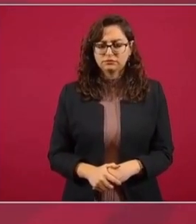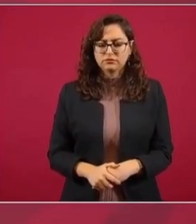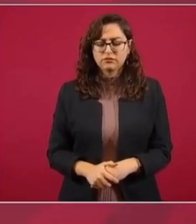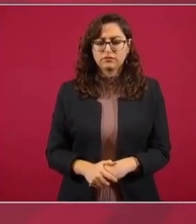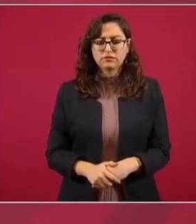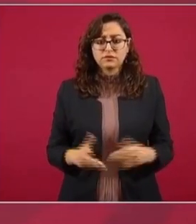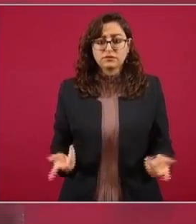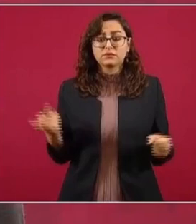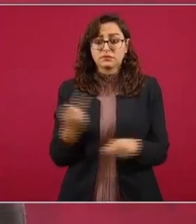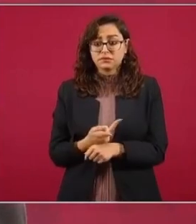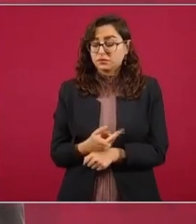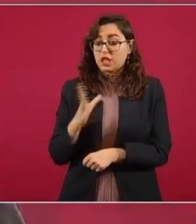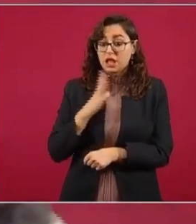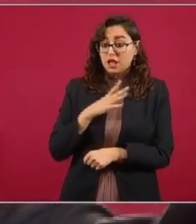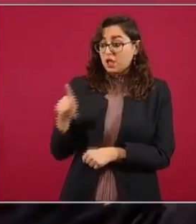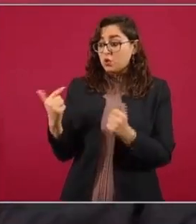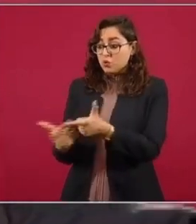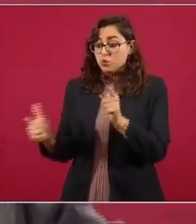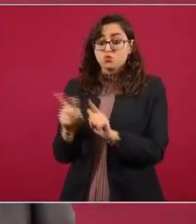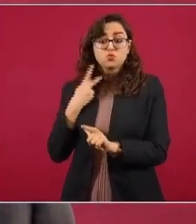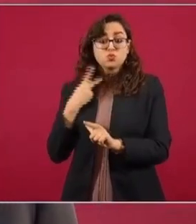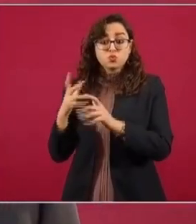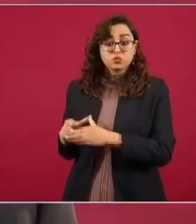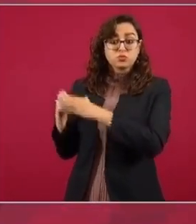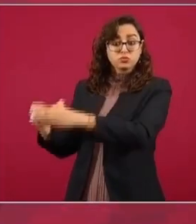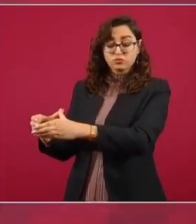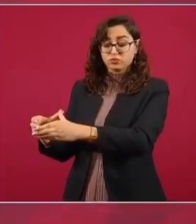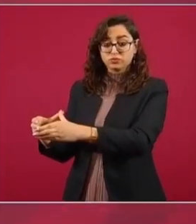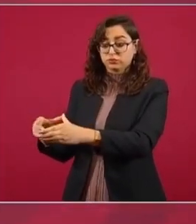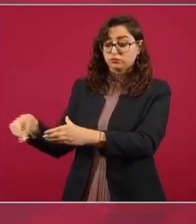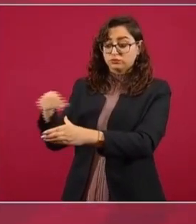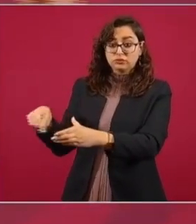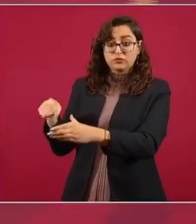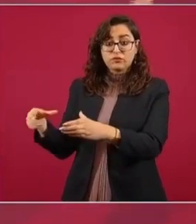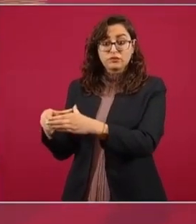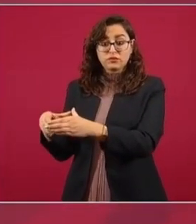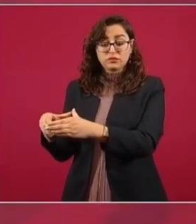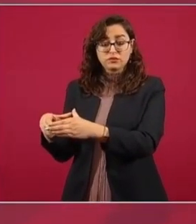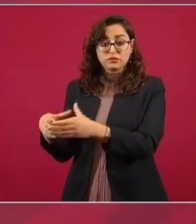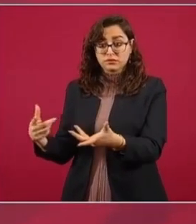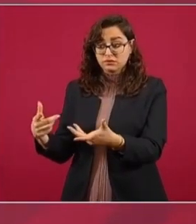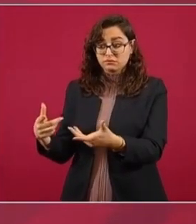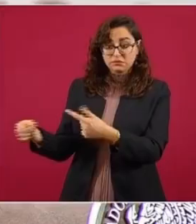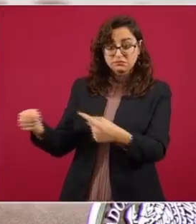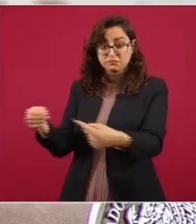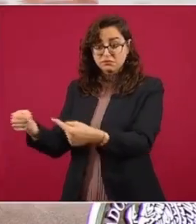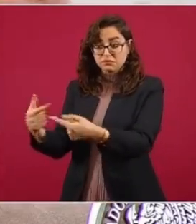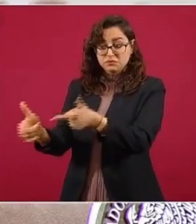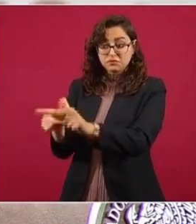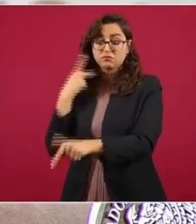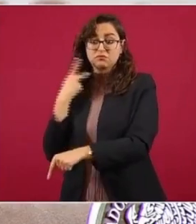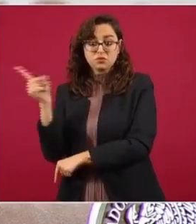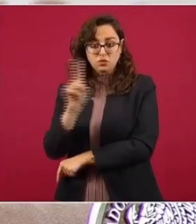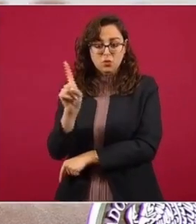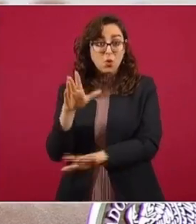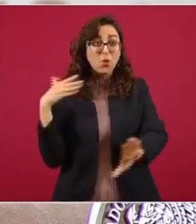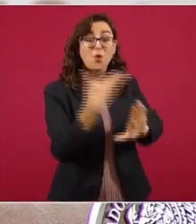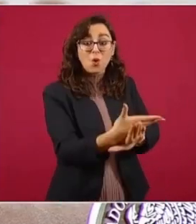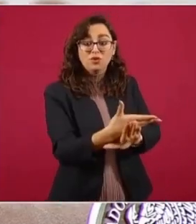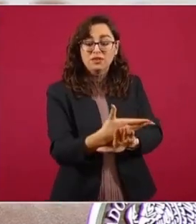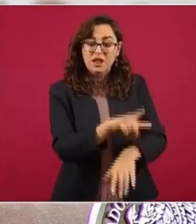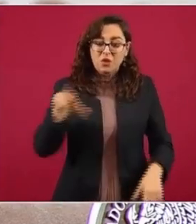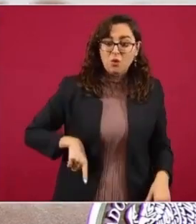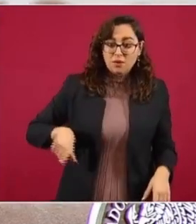que no solo cuestiona a partidos, sino cuestiona directamente al gobierno y cuestiona al presidente.